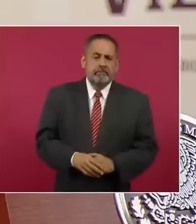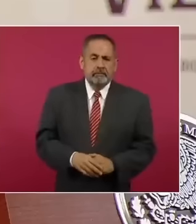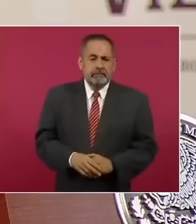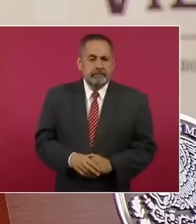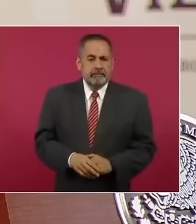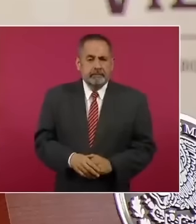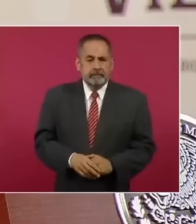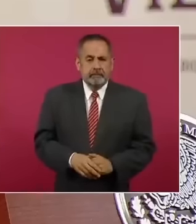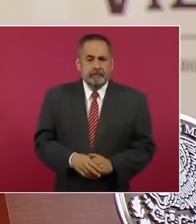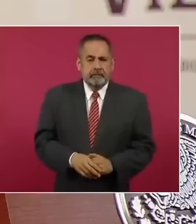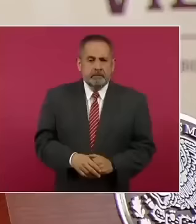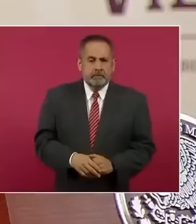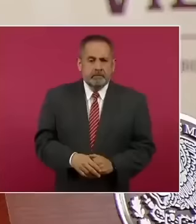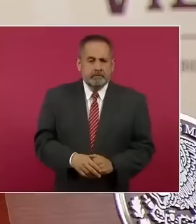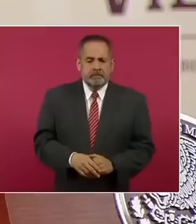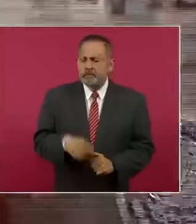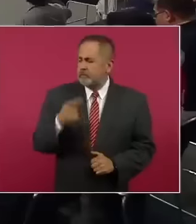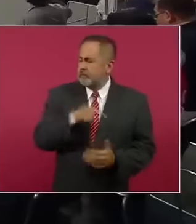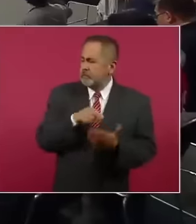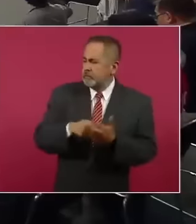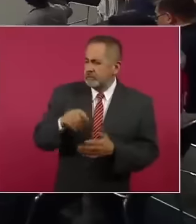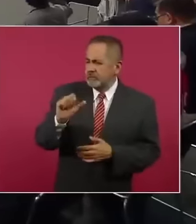En Acumal,